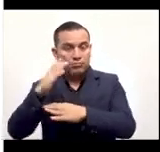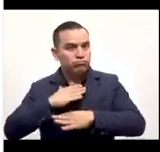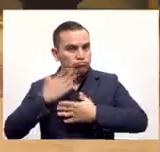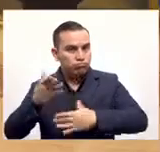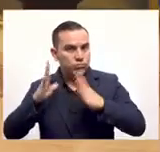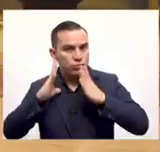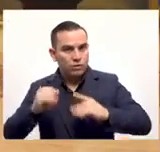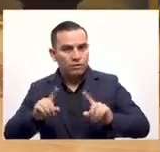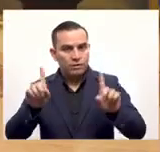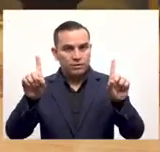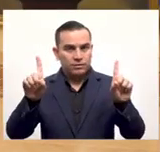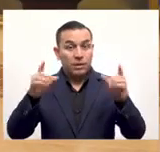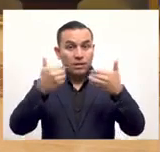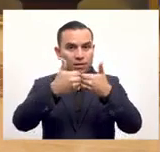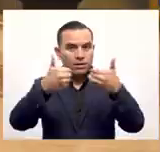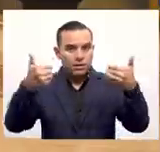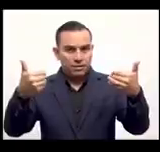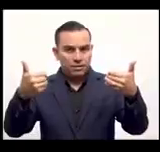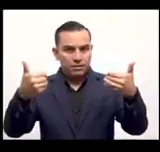bitcoin